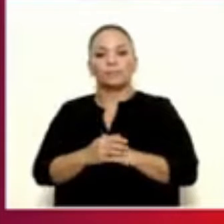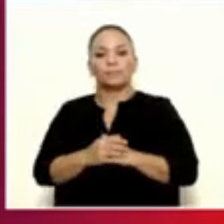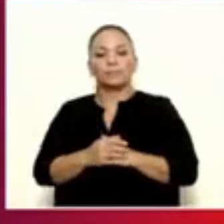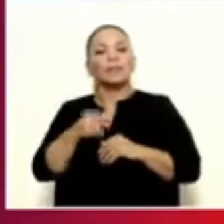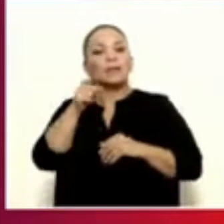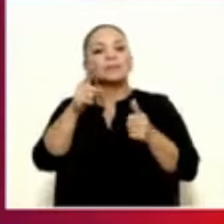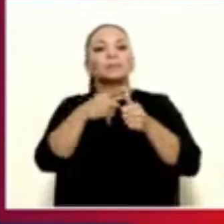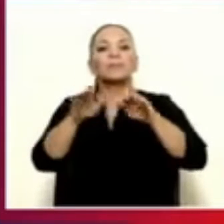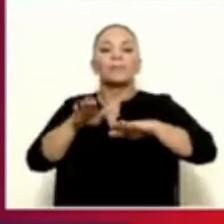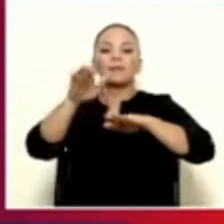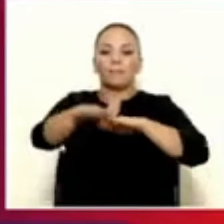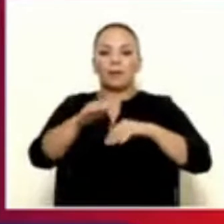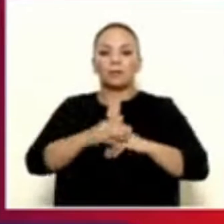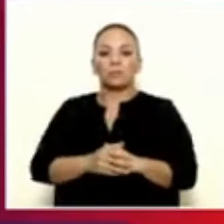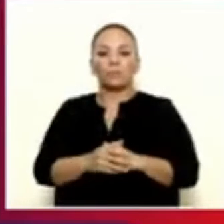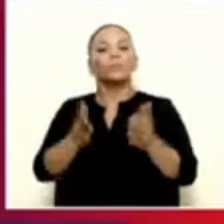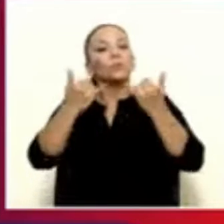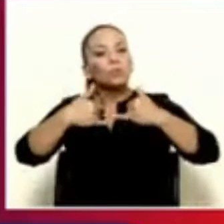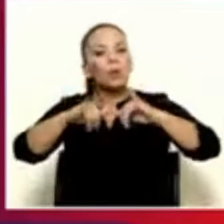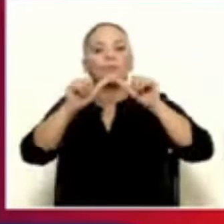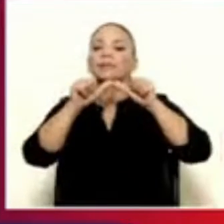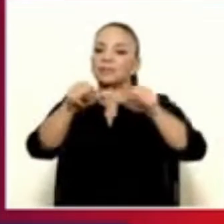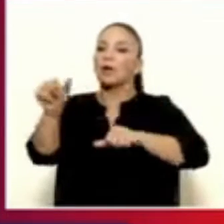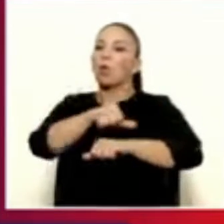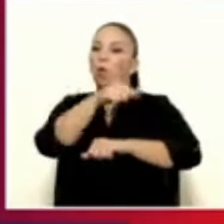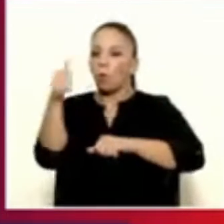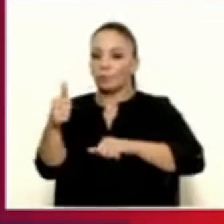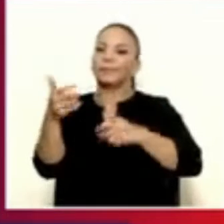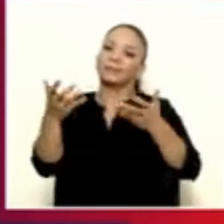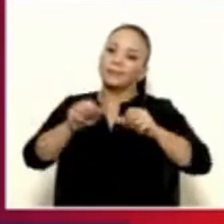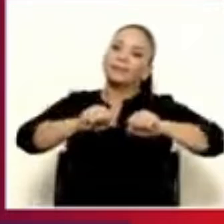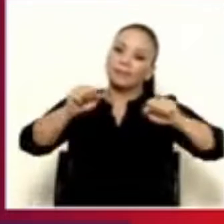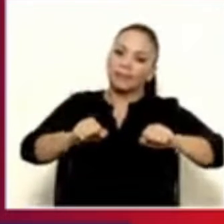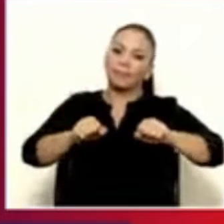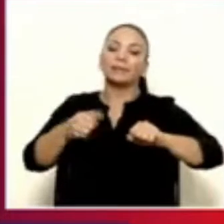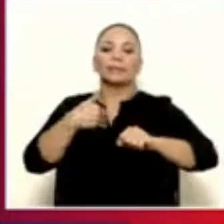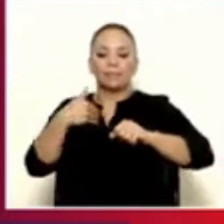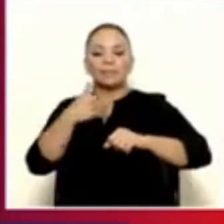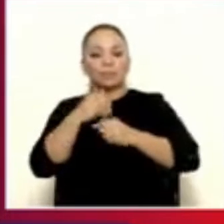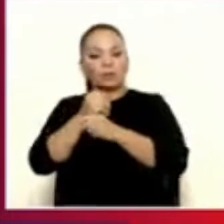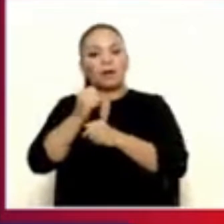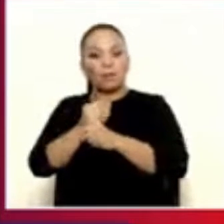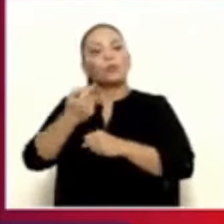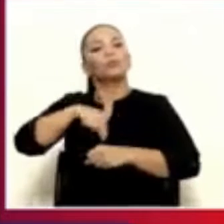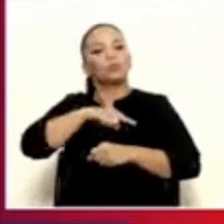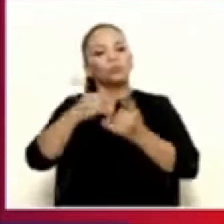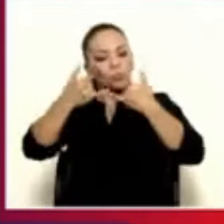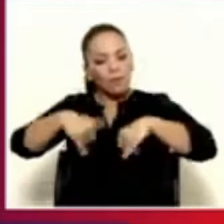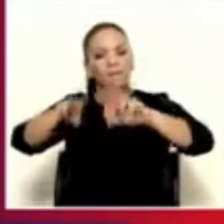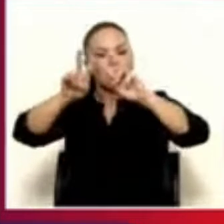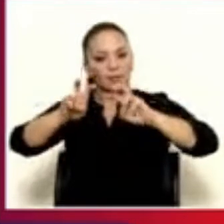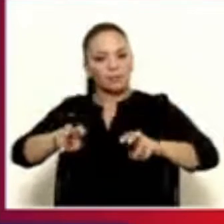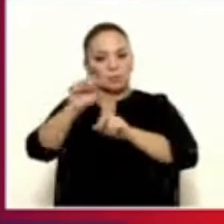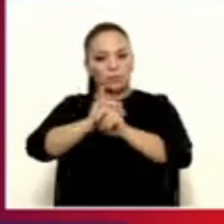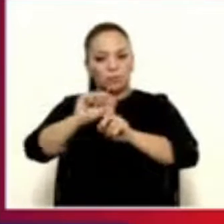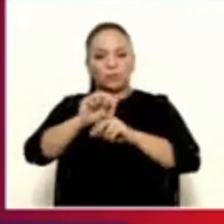es un primer paso, ¿verdad? Todavía siguen otros regímenes que maneja el Ministerio de Trabajo que también estamos analizando.